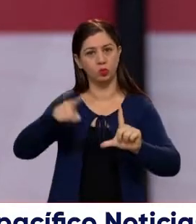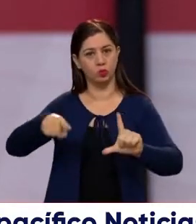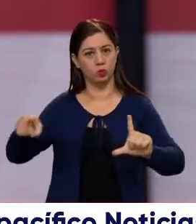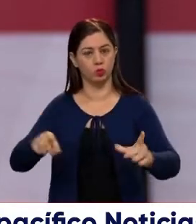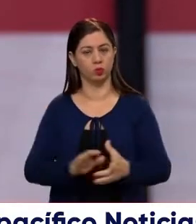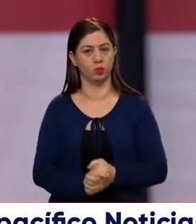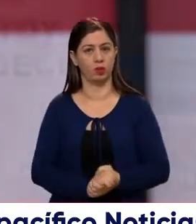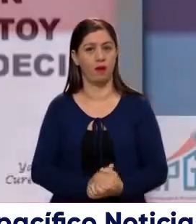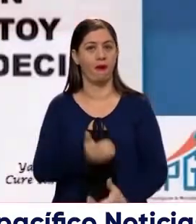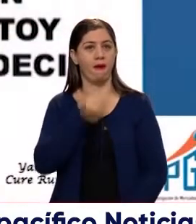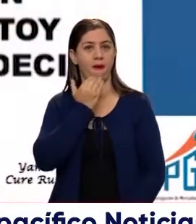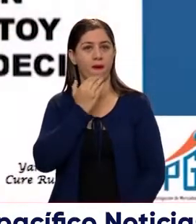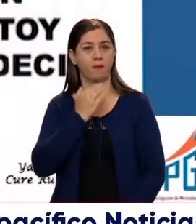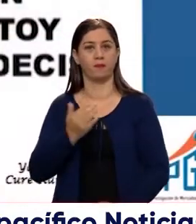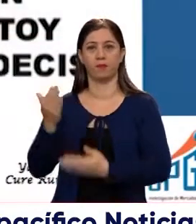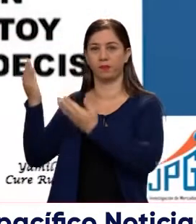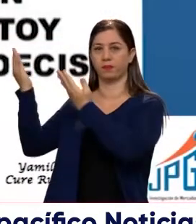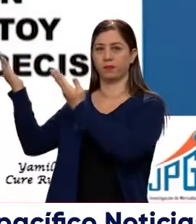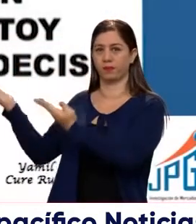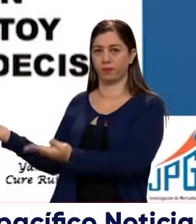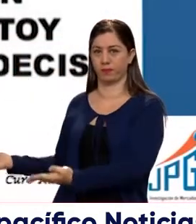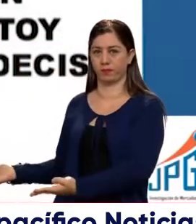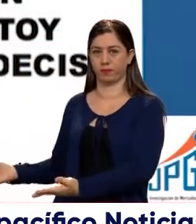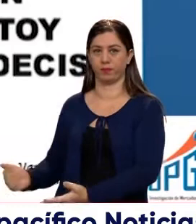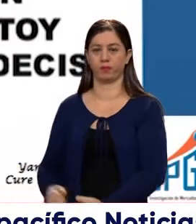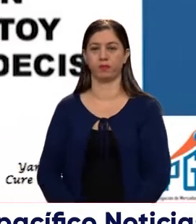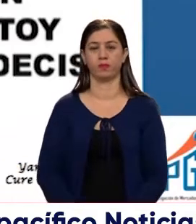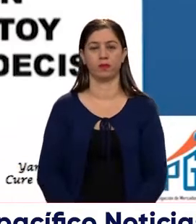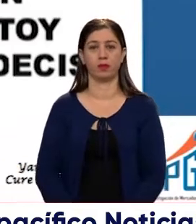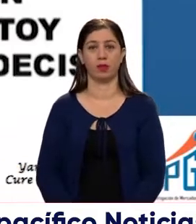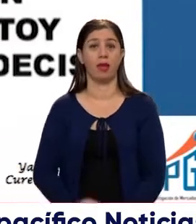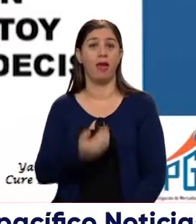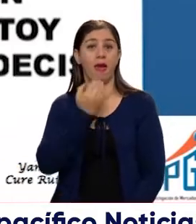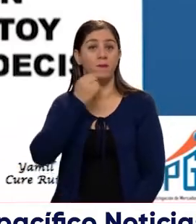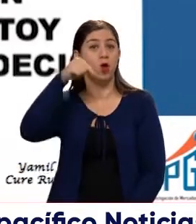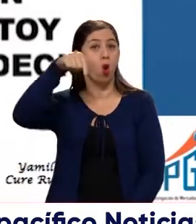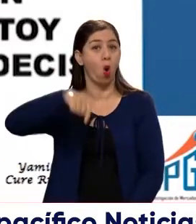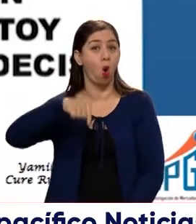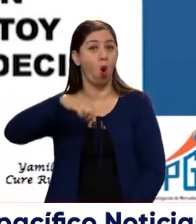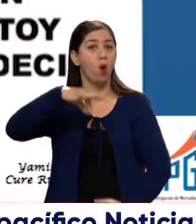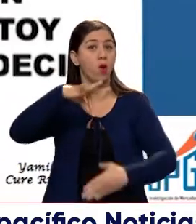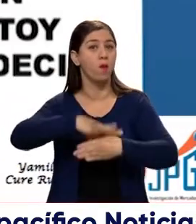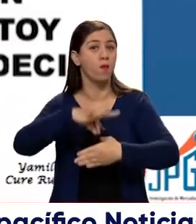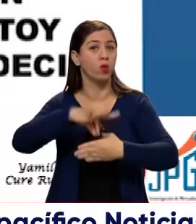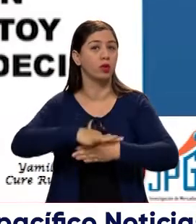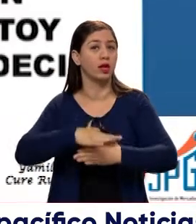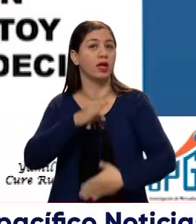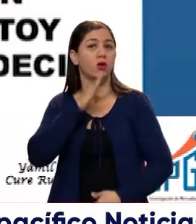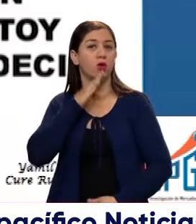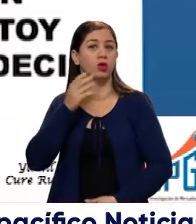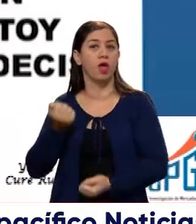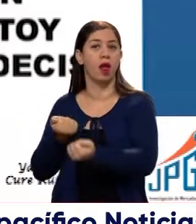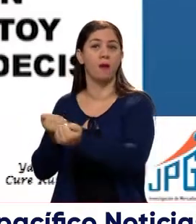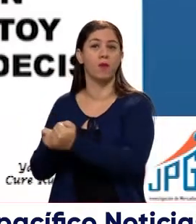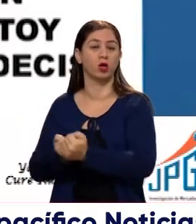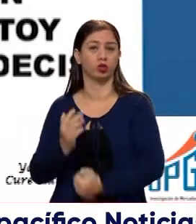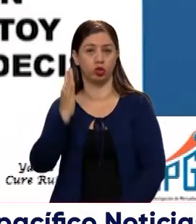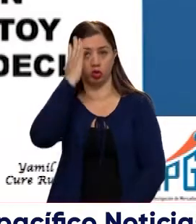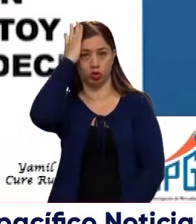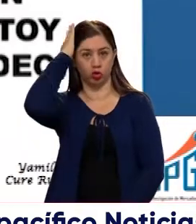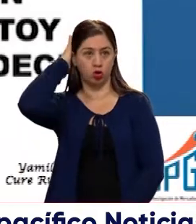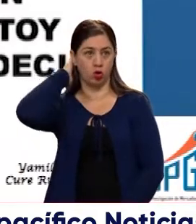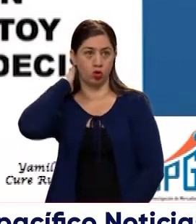Si las elecciones de segunda vuelta presidencial de Colombia fueran hoy, ¿usted por quién votaría? Rodolfo